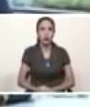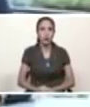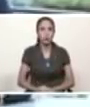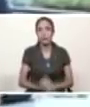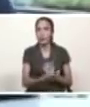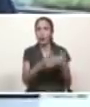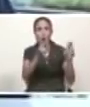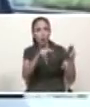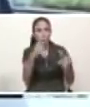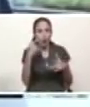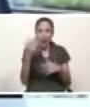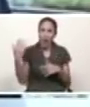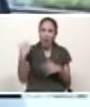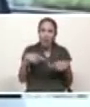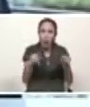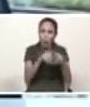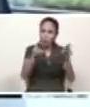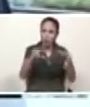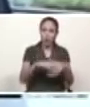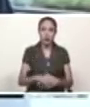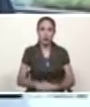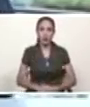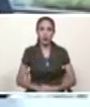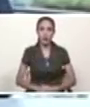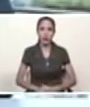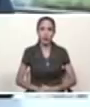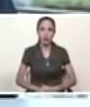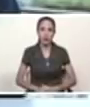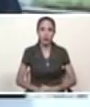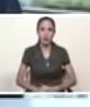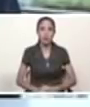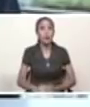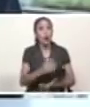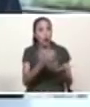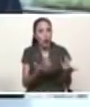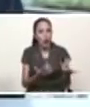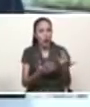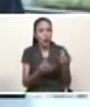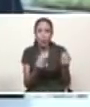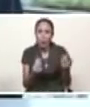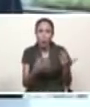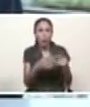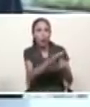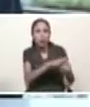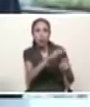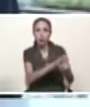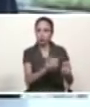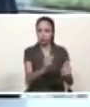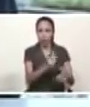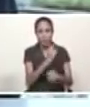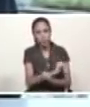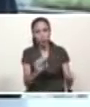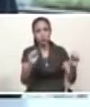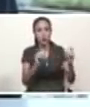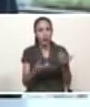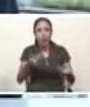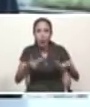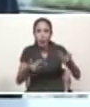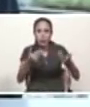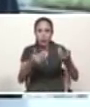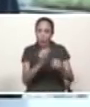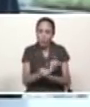nunca se había visto esto no tenemos comparación no hay parangón no hay punto de comparación